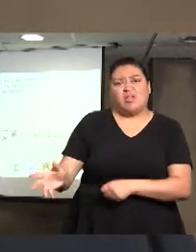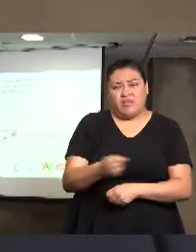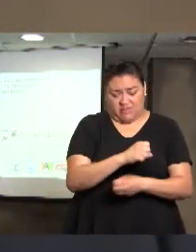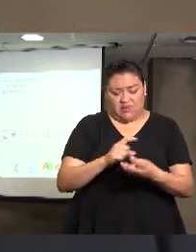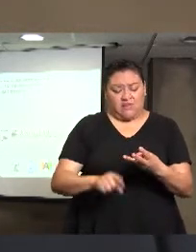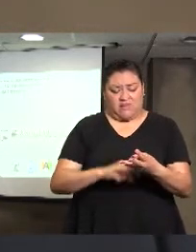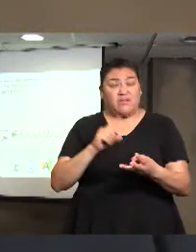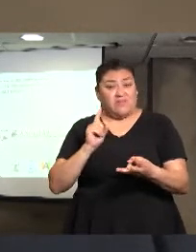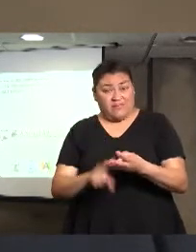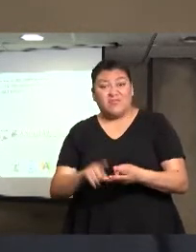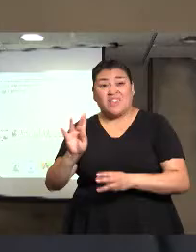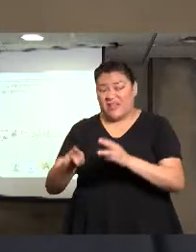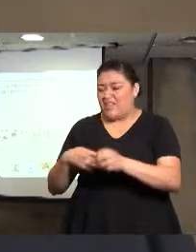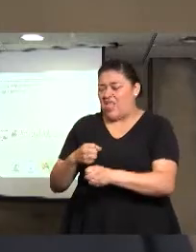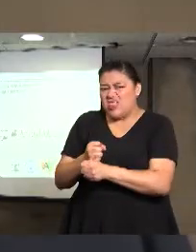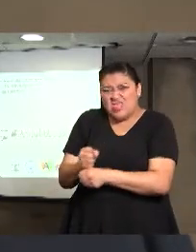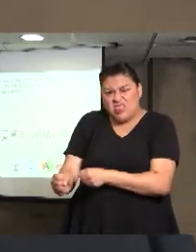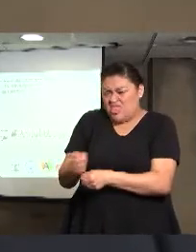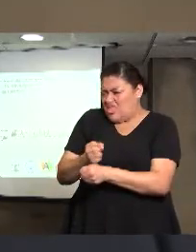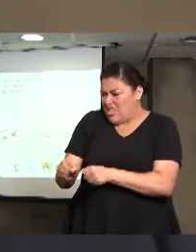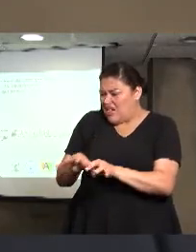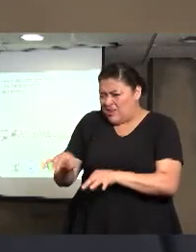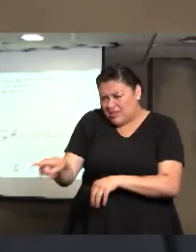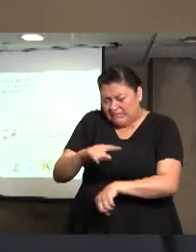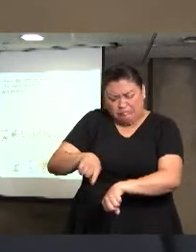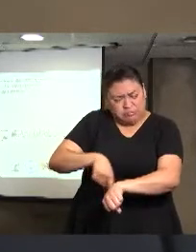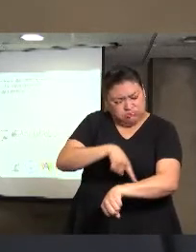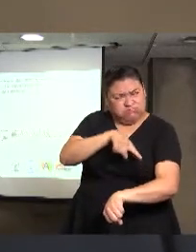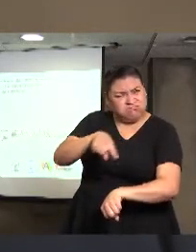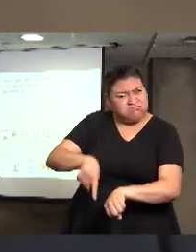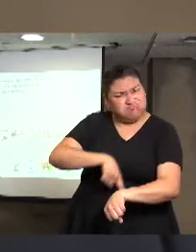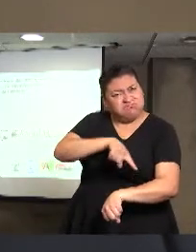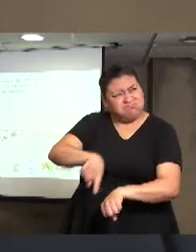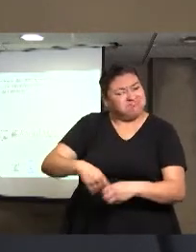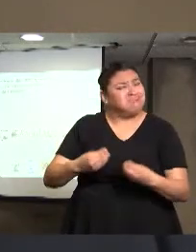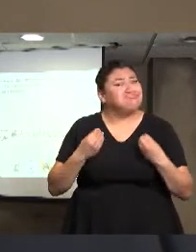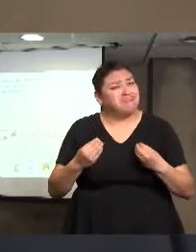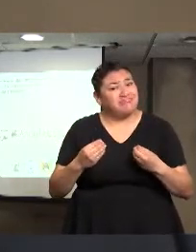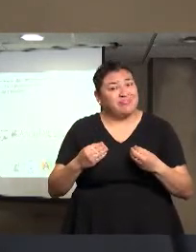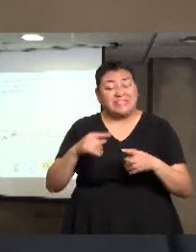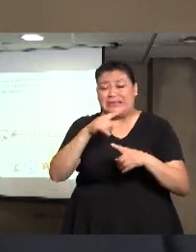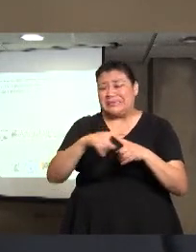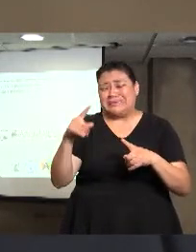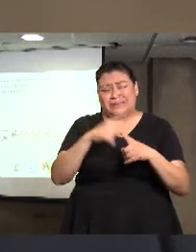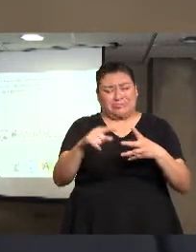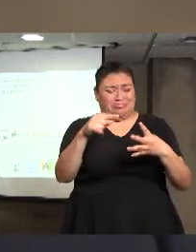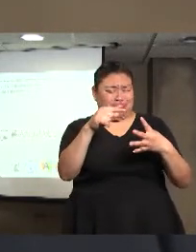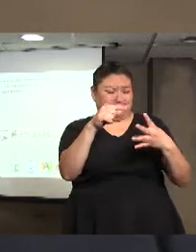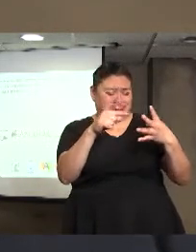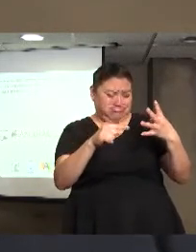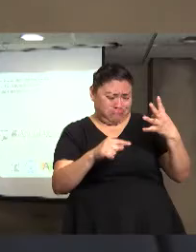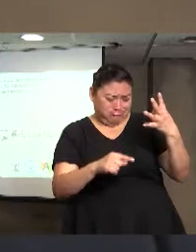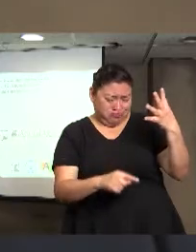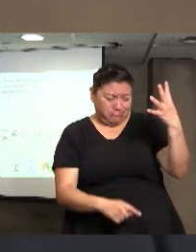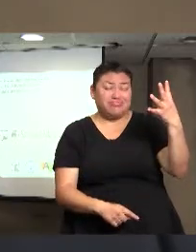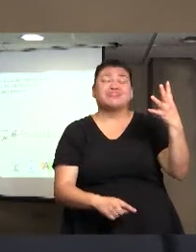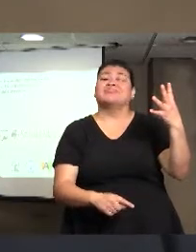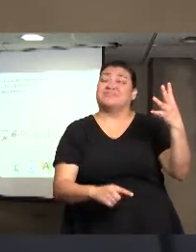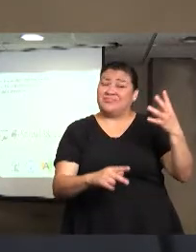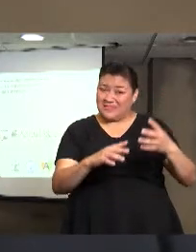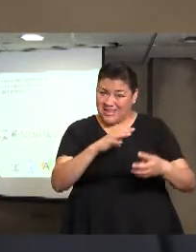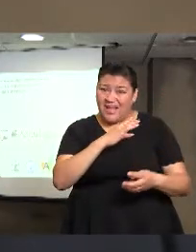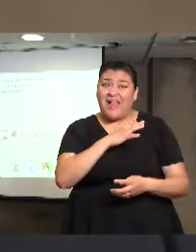de ser explotados laboralmente. Entonces, podemos encontrar muchas otras formas que van encaminadas a las diferentes,